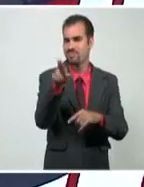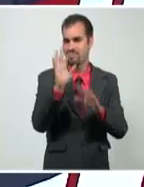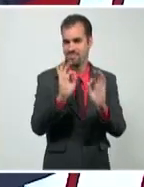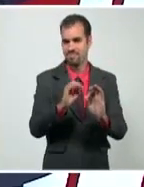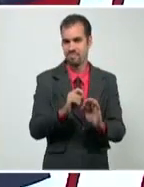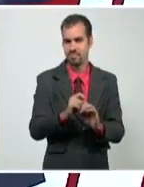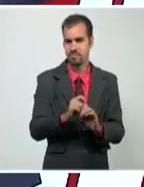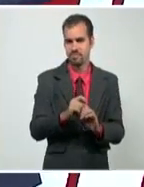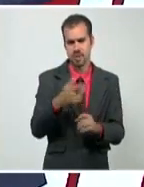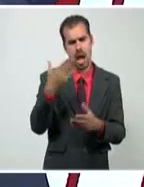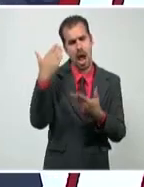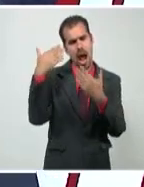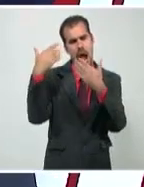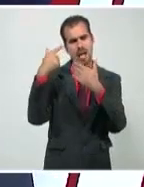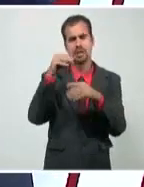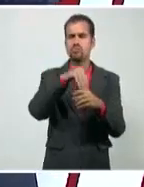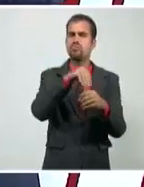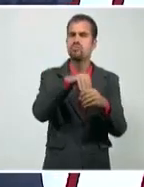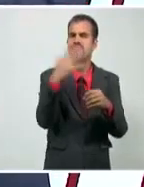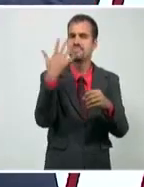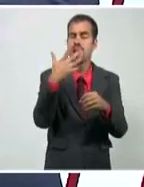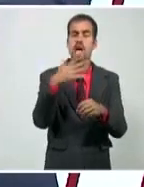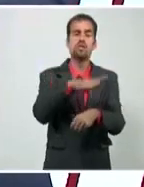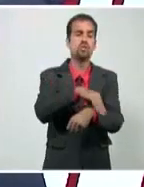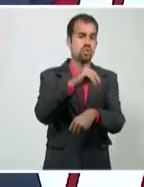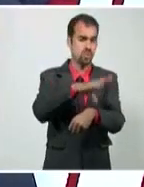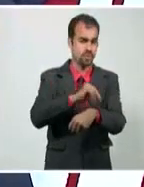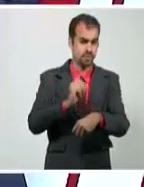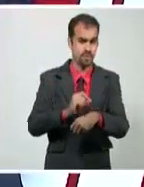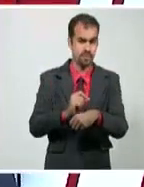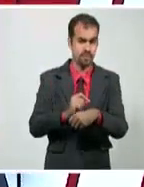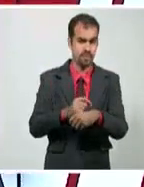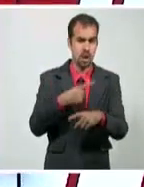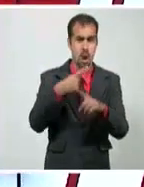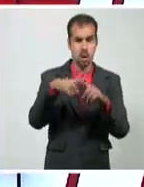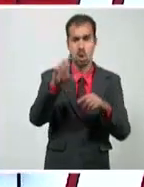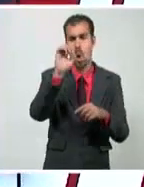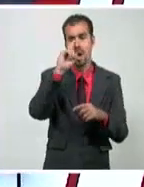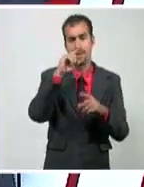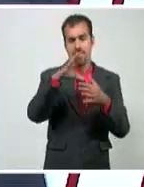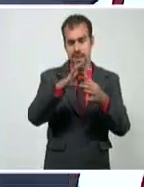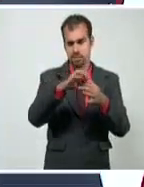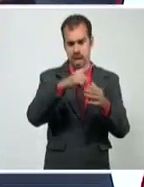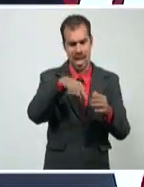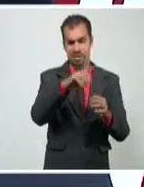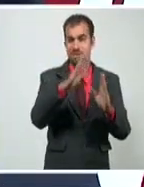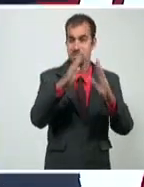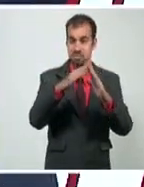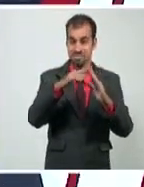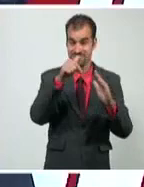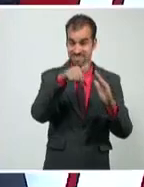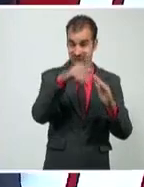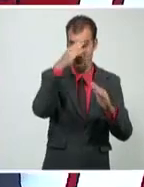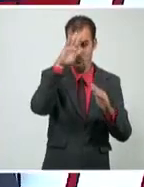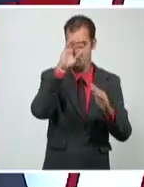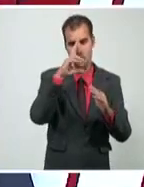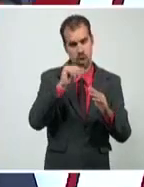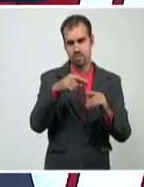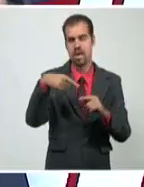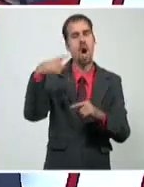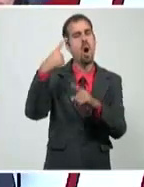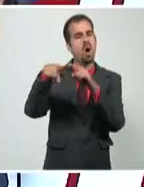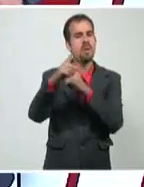fundación sueca, la Fundación Sueca de Derechos Humanos y de la NET, a través de la ONG Conecta, que no vive en Cuba, vive en Canadá. Y escucharon a otros